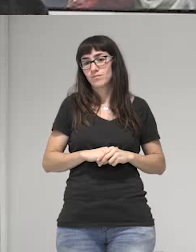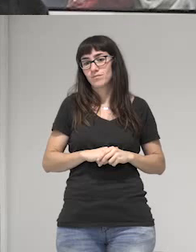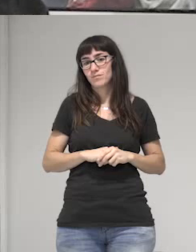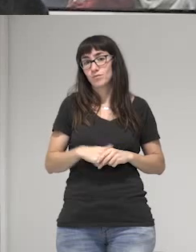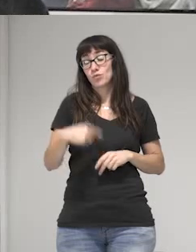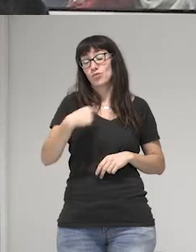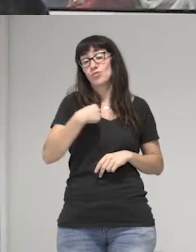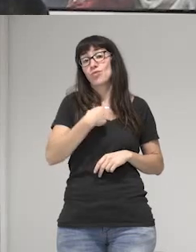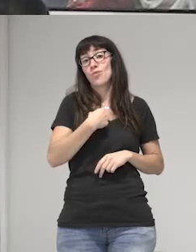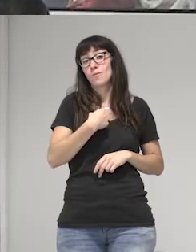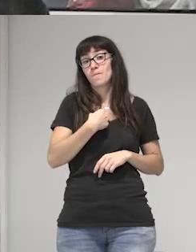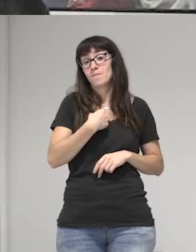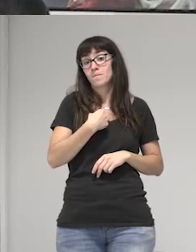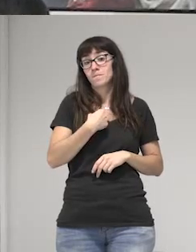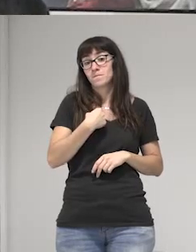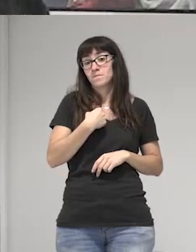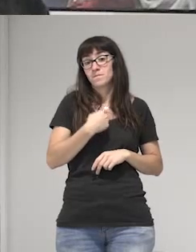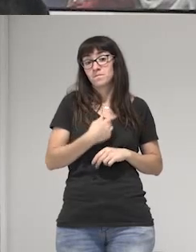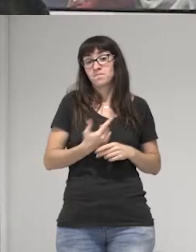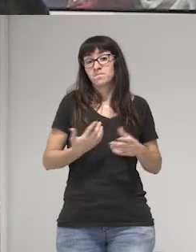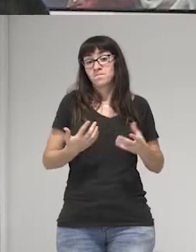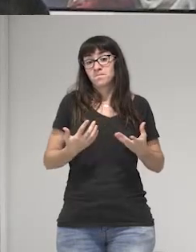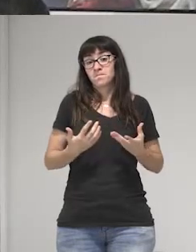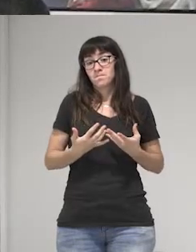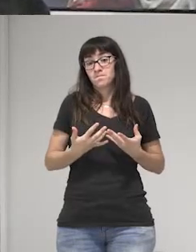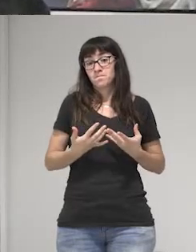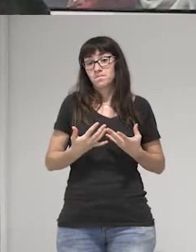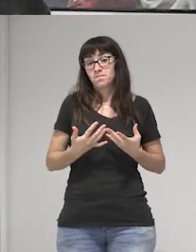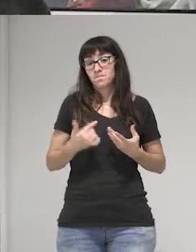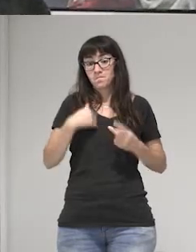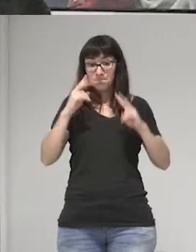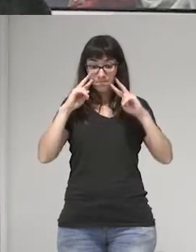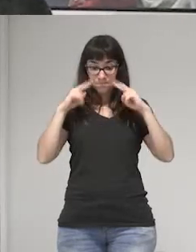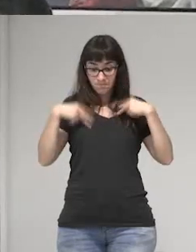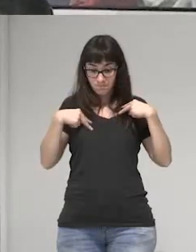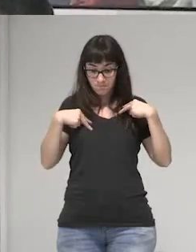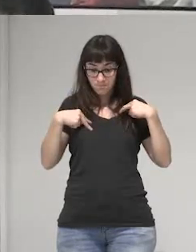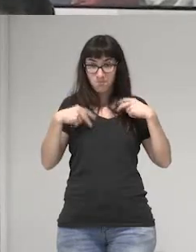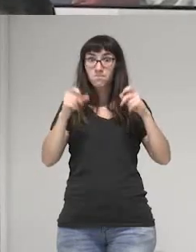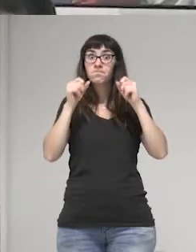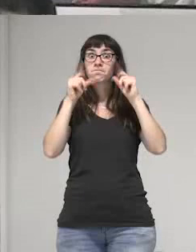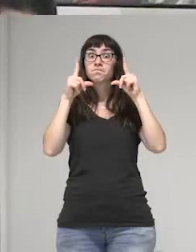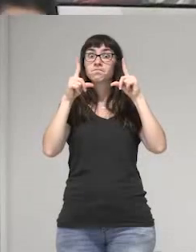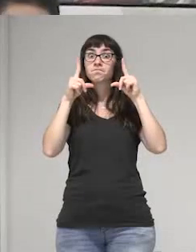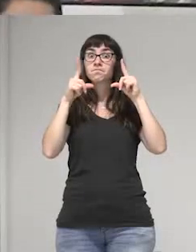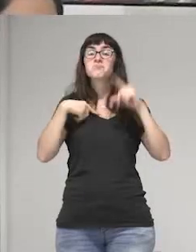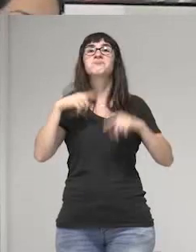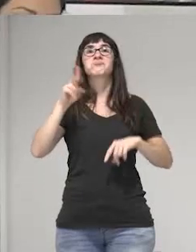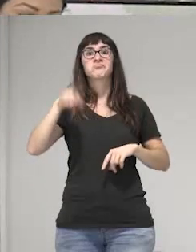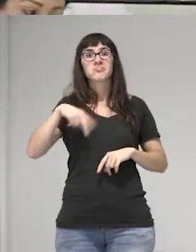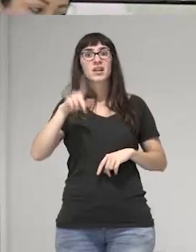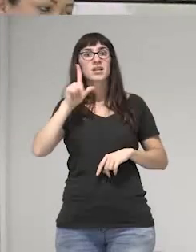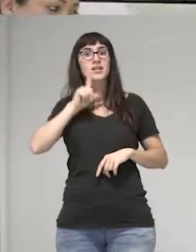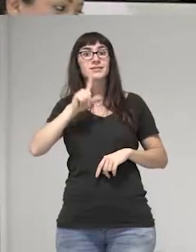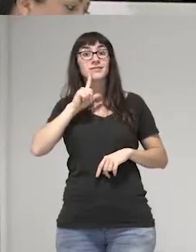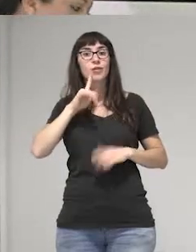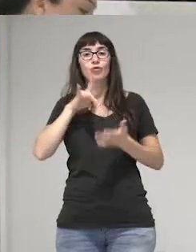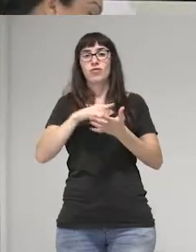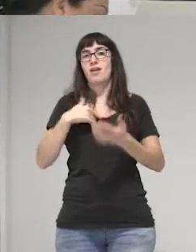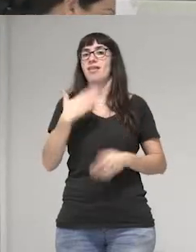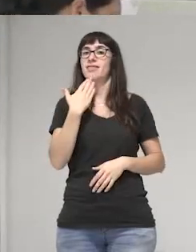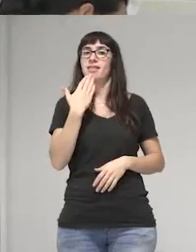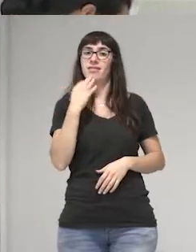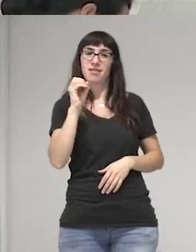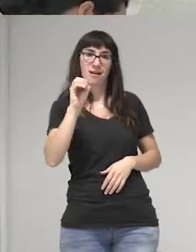Yo me descubrí lesbiana a los 14 años. O más,